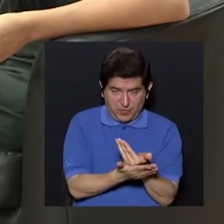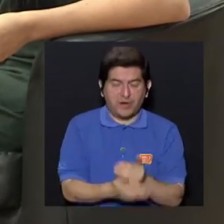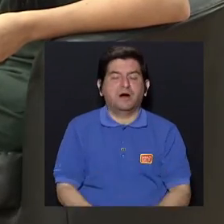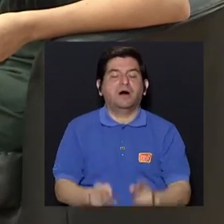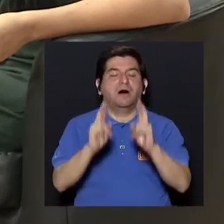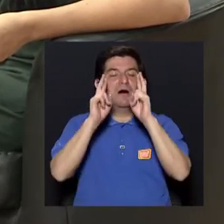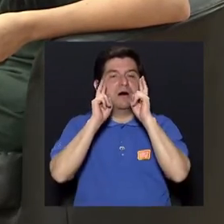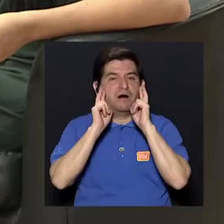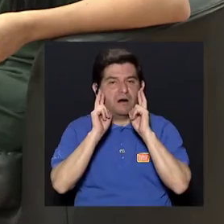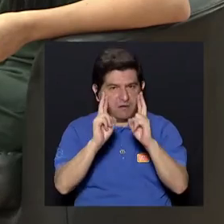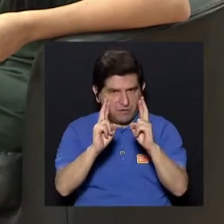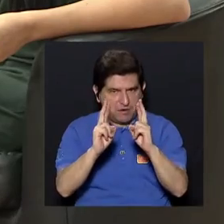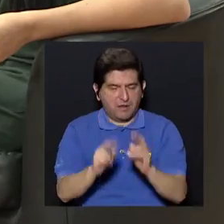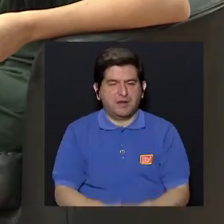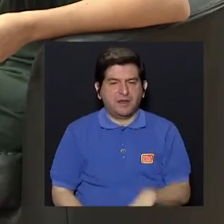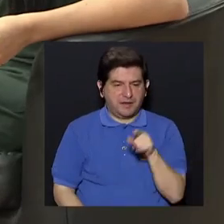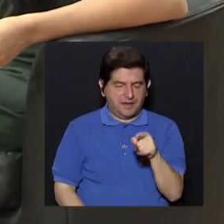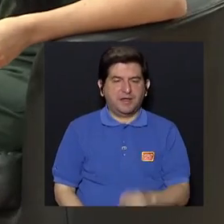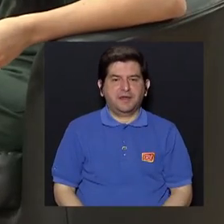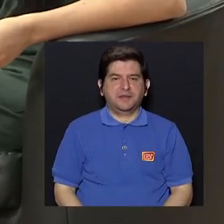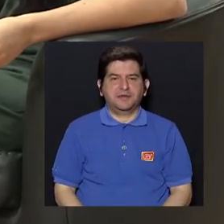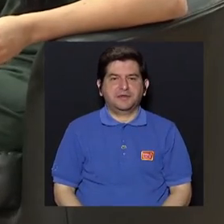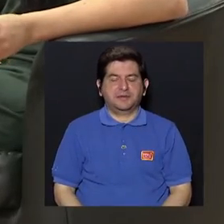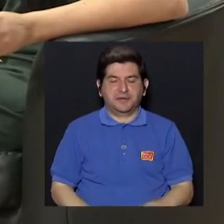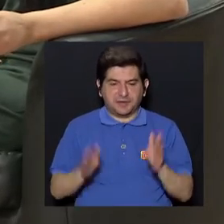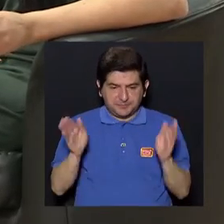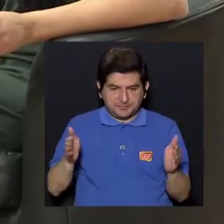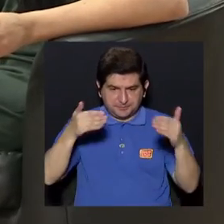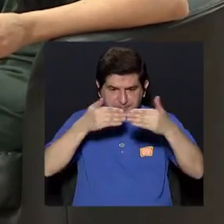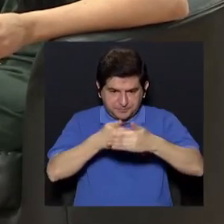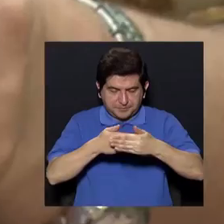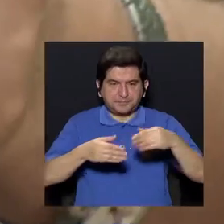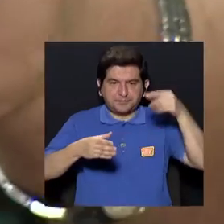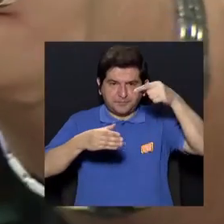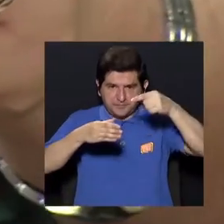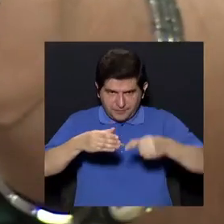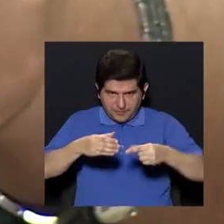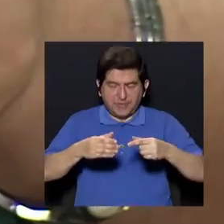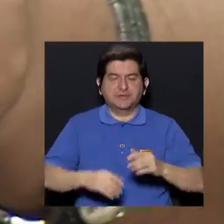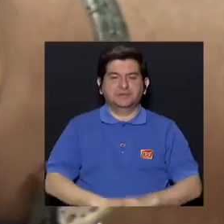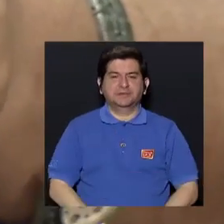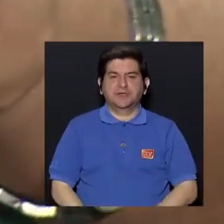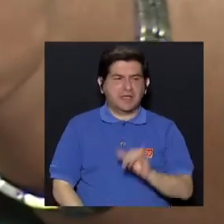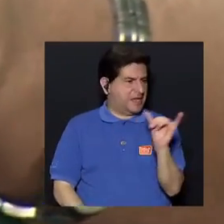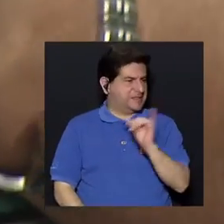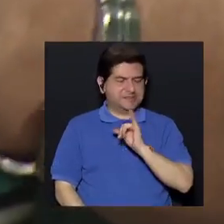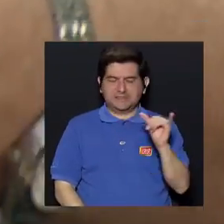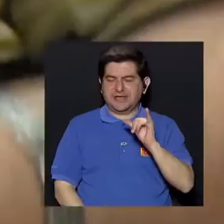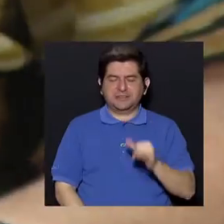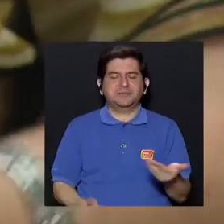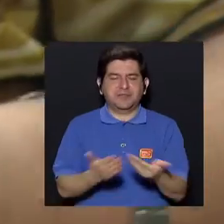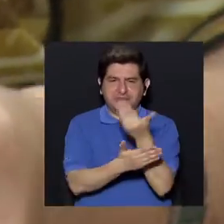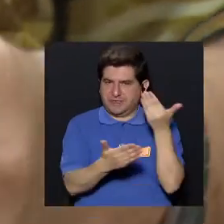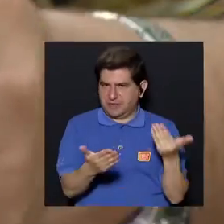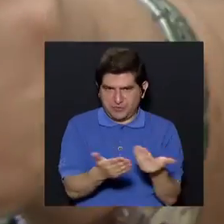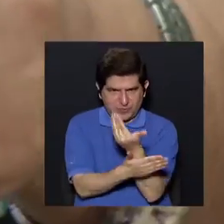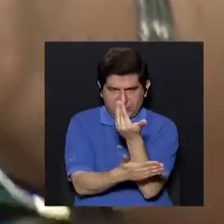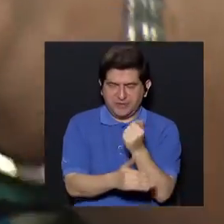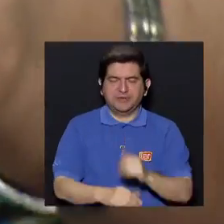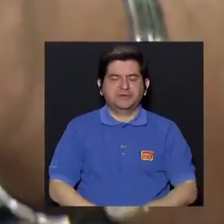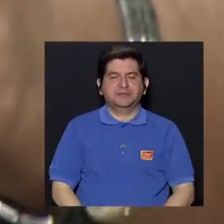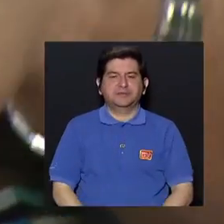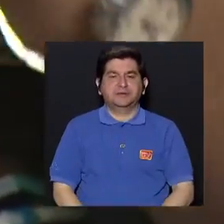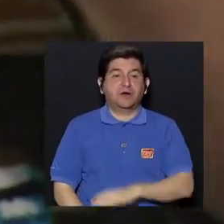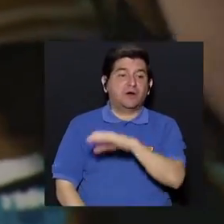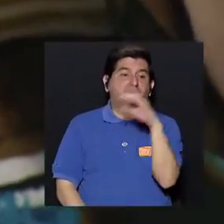ojalá envolverla con el embalaje que trae, el empaque que trae la